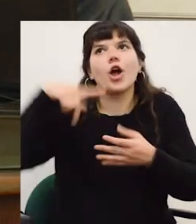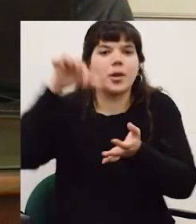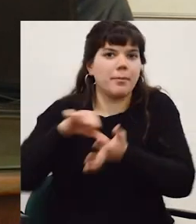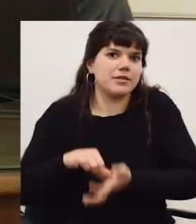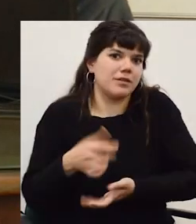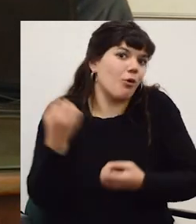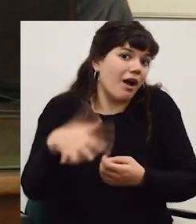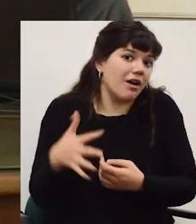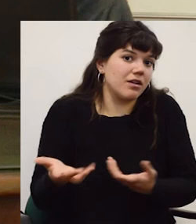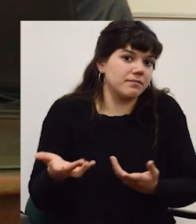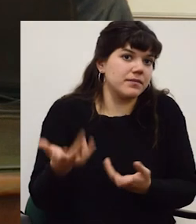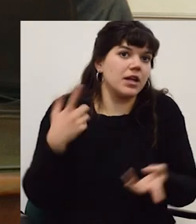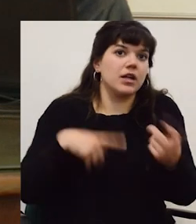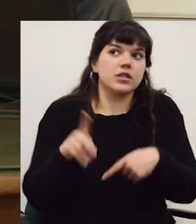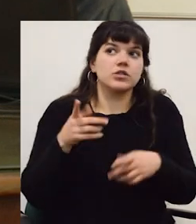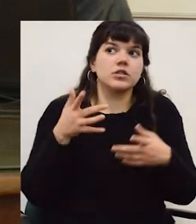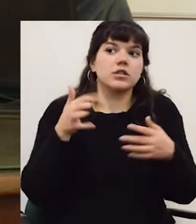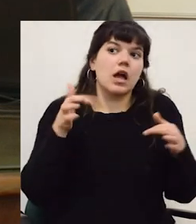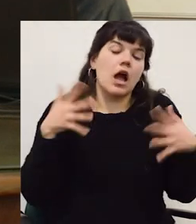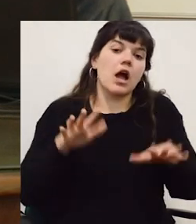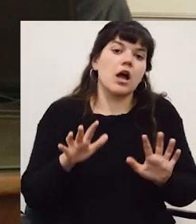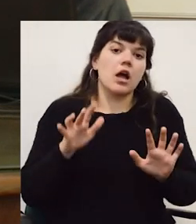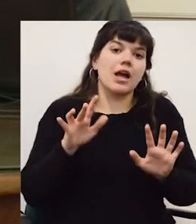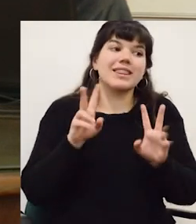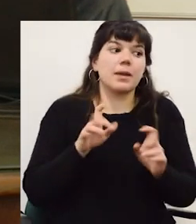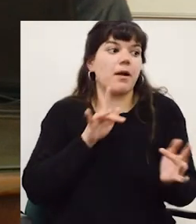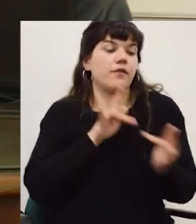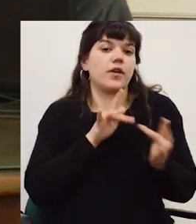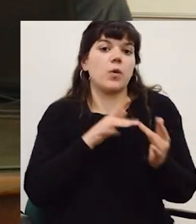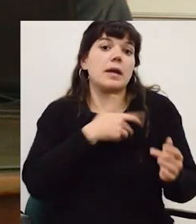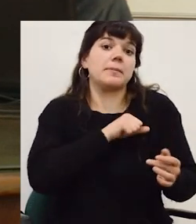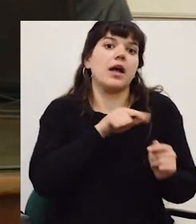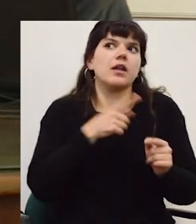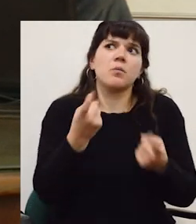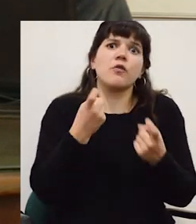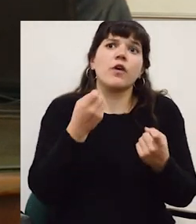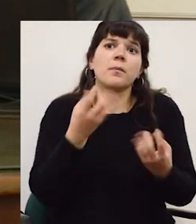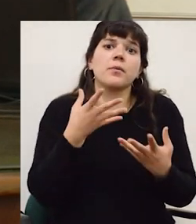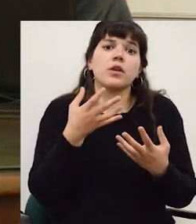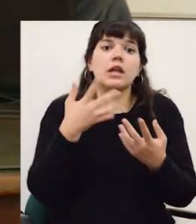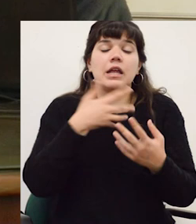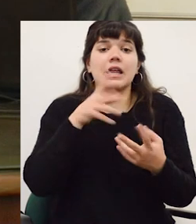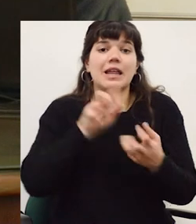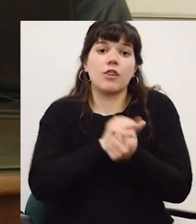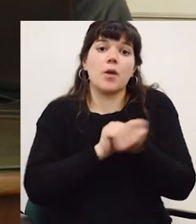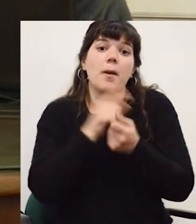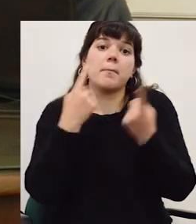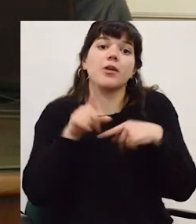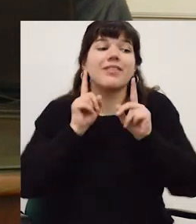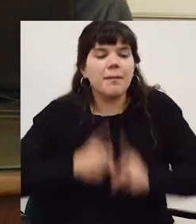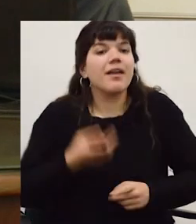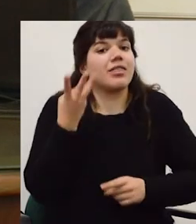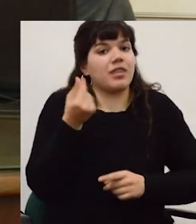es fatal bueno la moneda extranjera quiero decir y el valor de nuestra moneda pero bueno y el vínculo con España